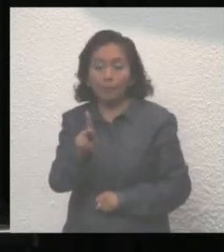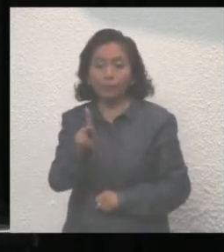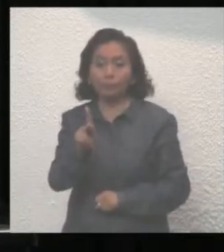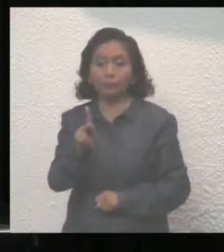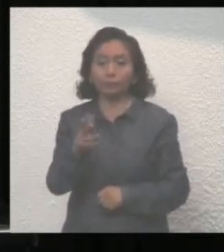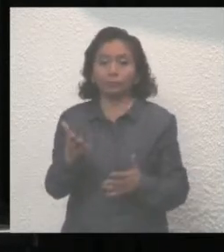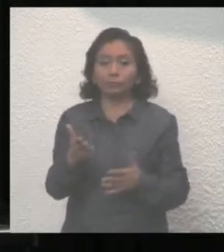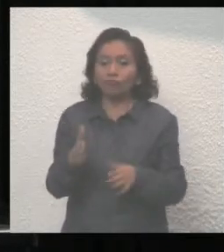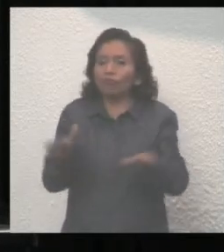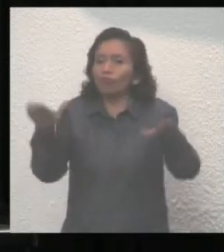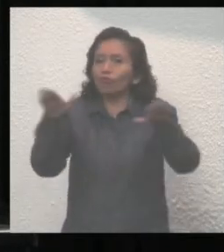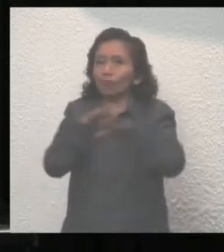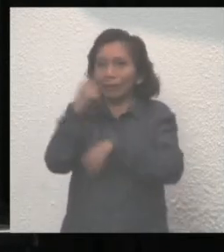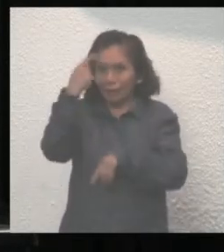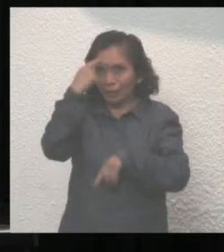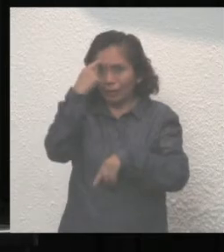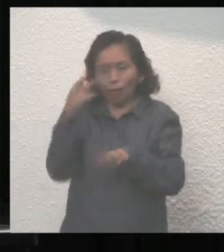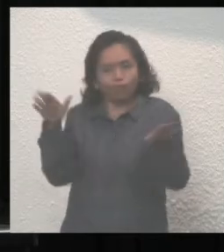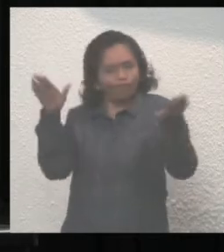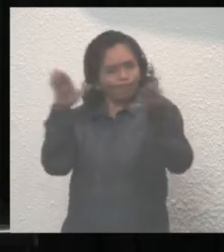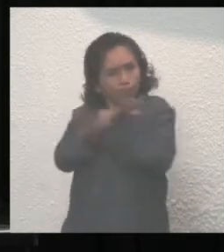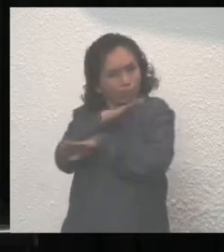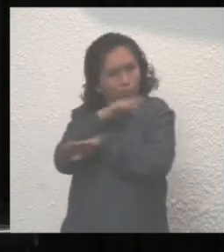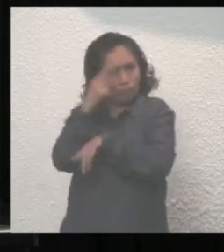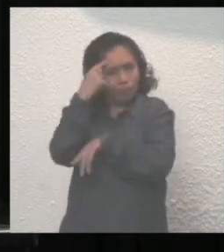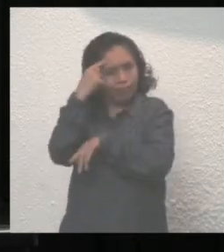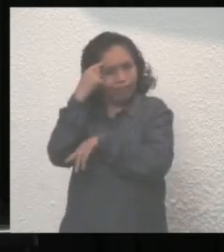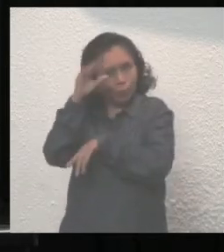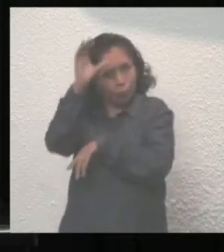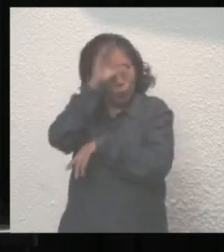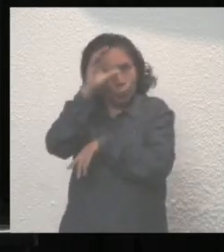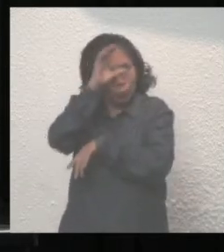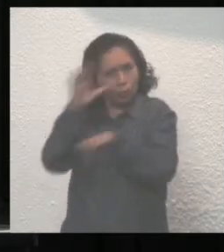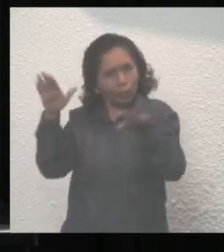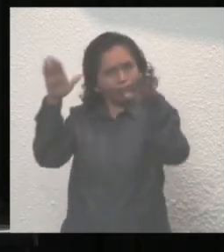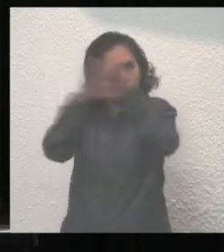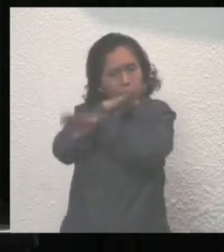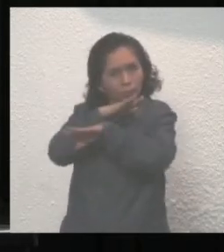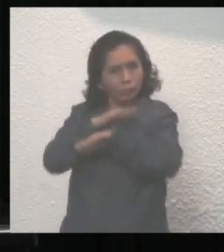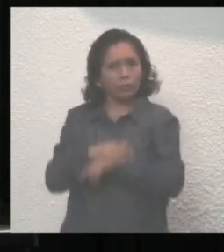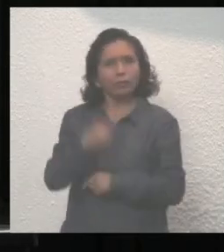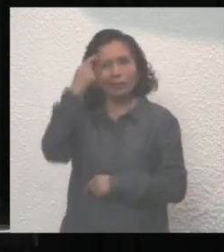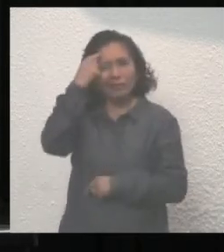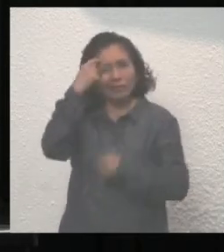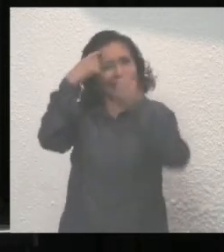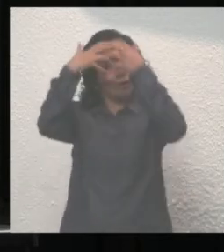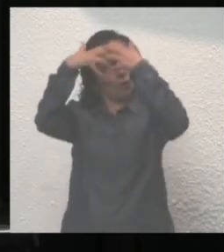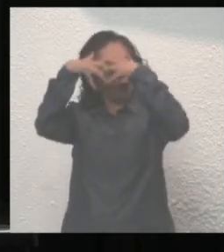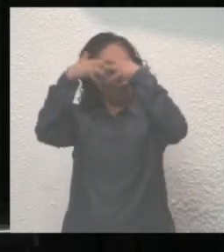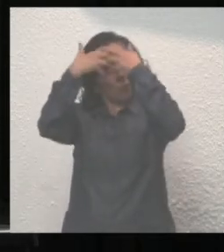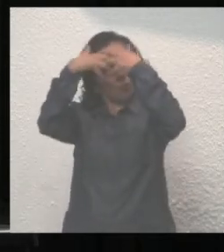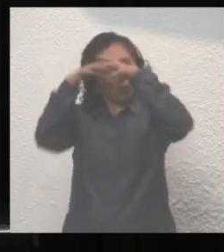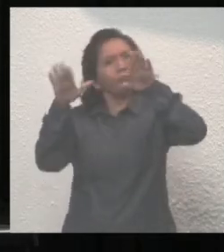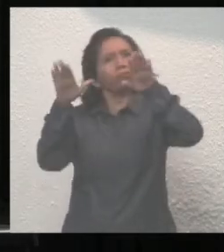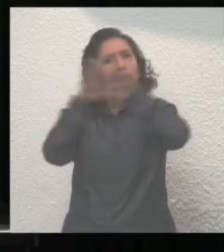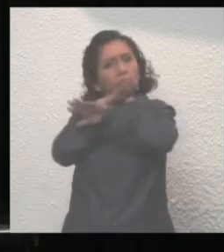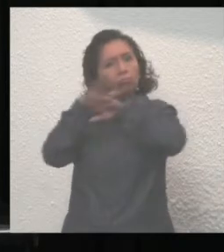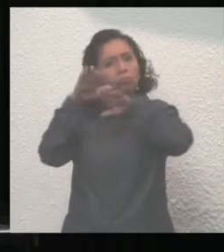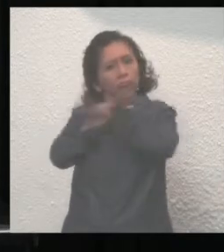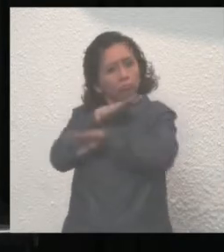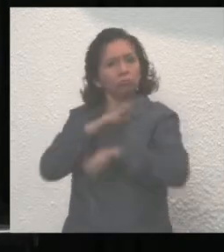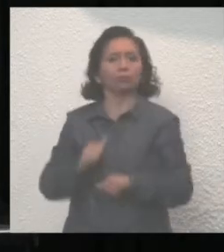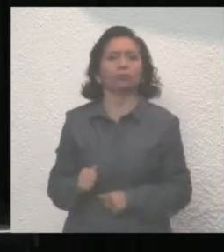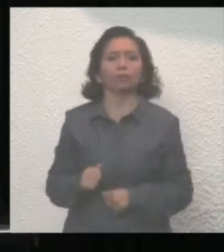un cambio de mentalidad un cambio cultural un cambio de conciencia y sobre todo un